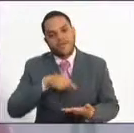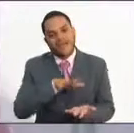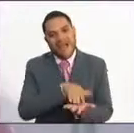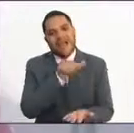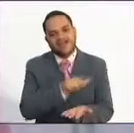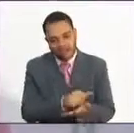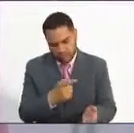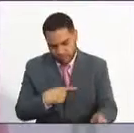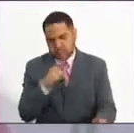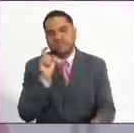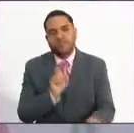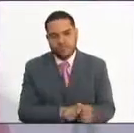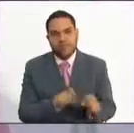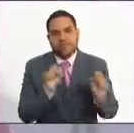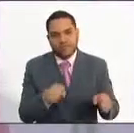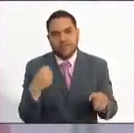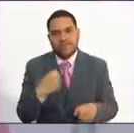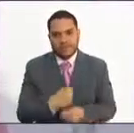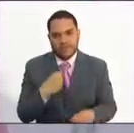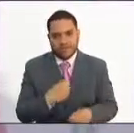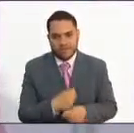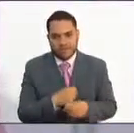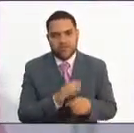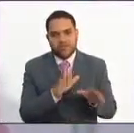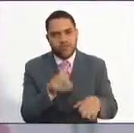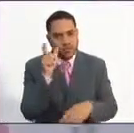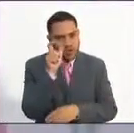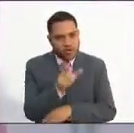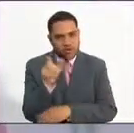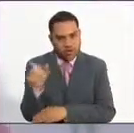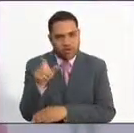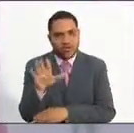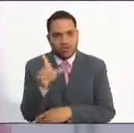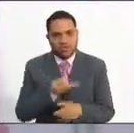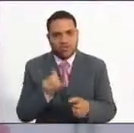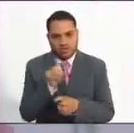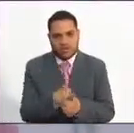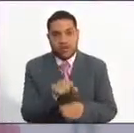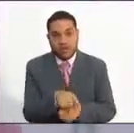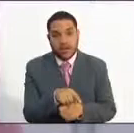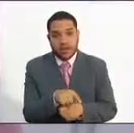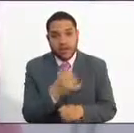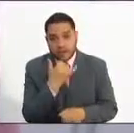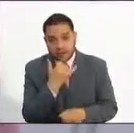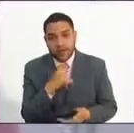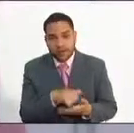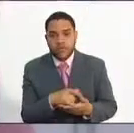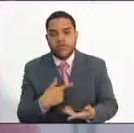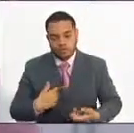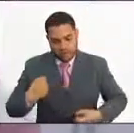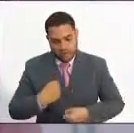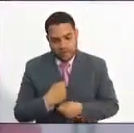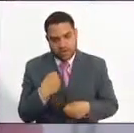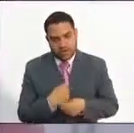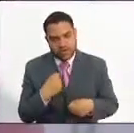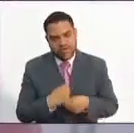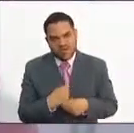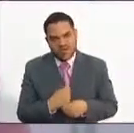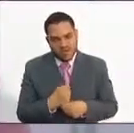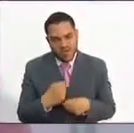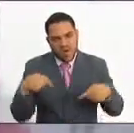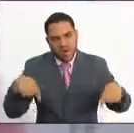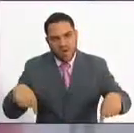para el cargo que yo apliqué acá en la Contraloría de Cundinamarca. Y en este momento me desempeño como